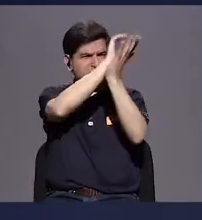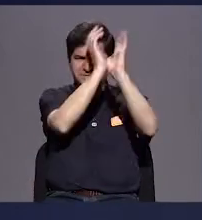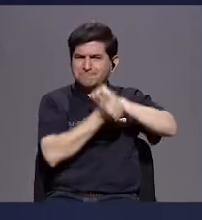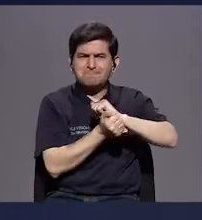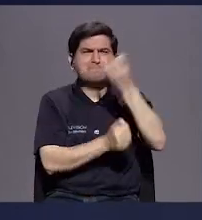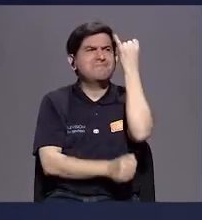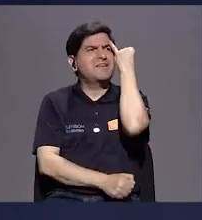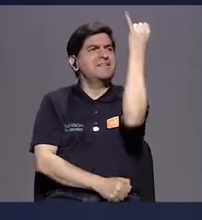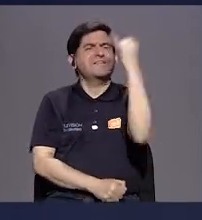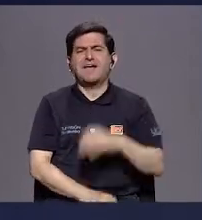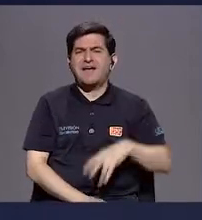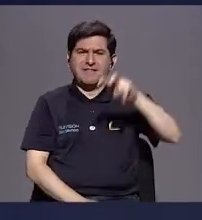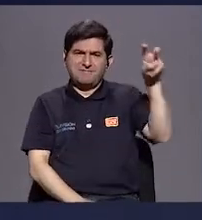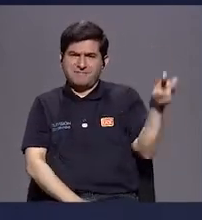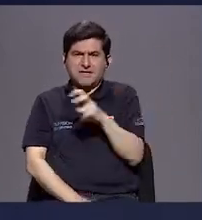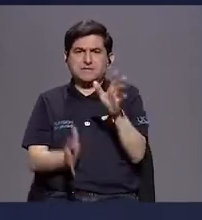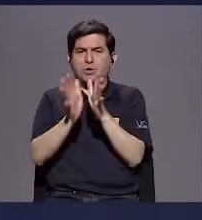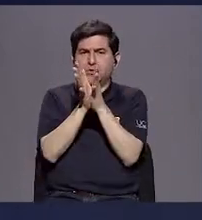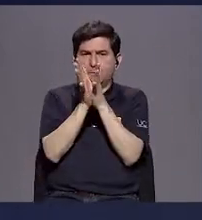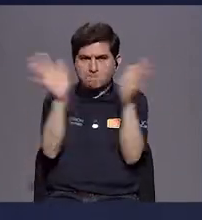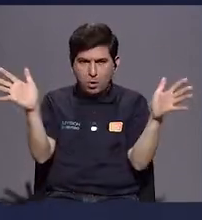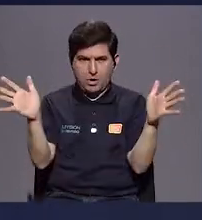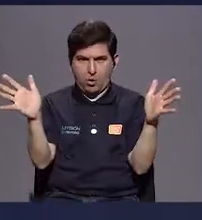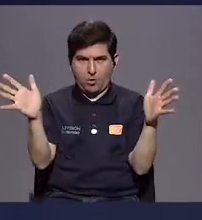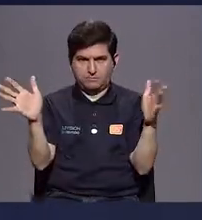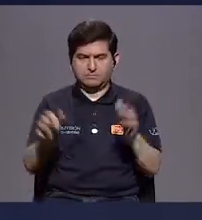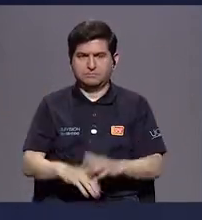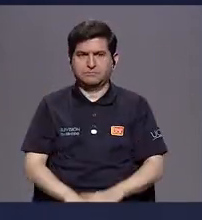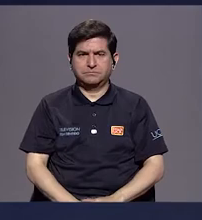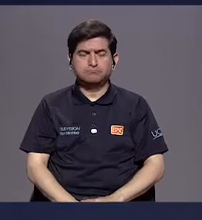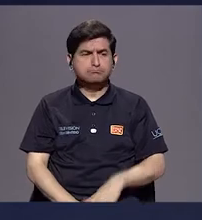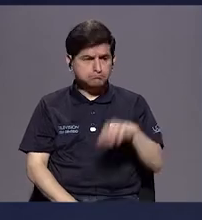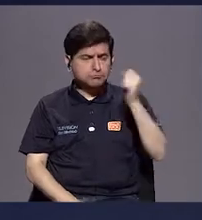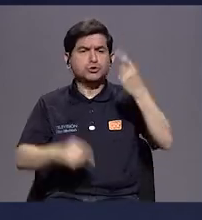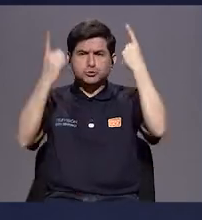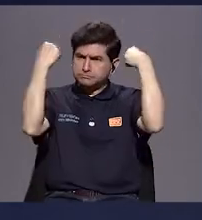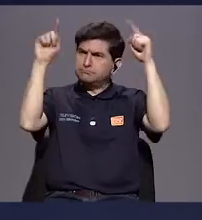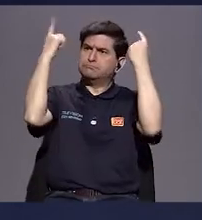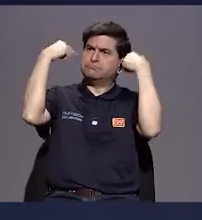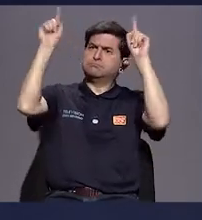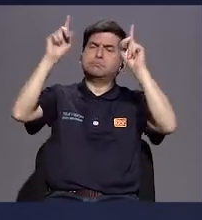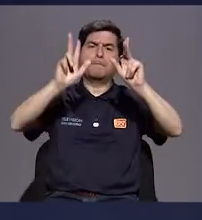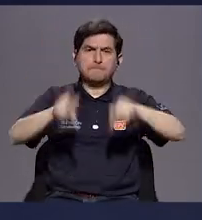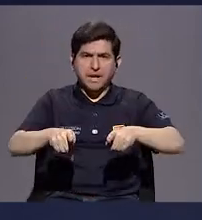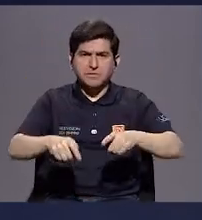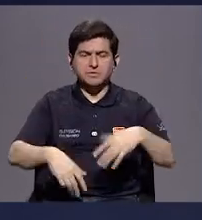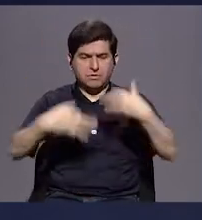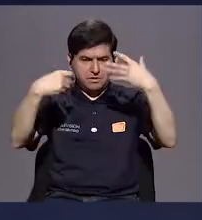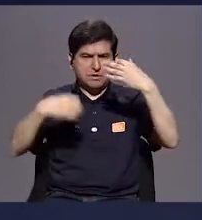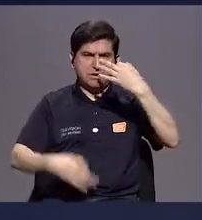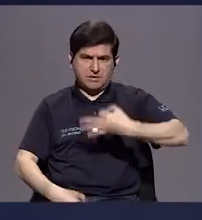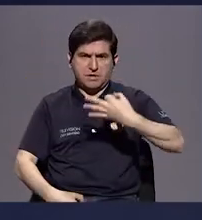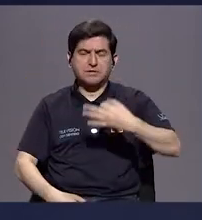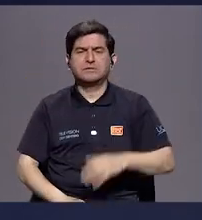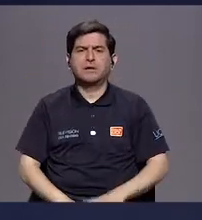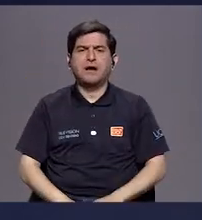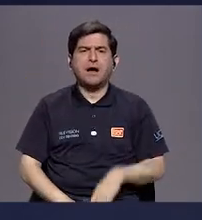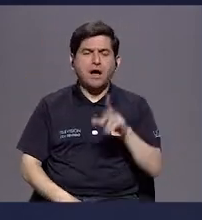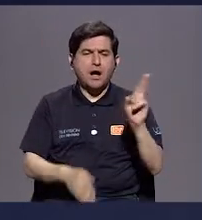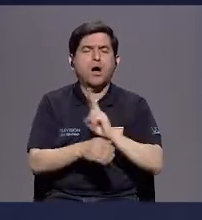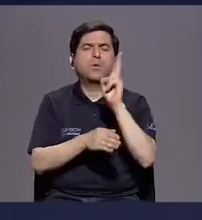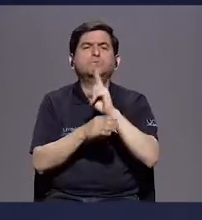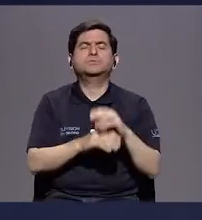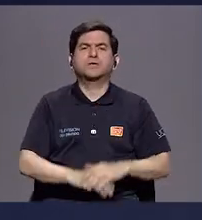cambiar aquí es el concepto del transporte público para que deberá sea tan efectivo que el ciudadano decida utilizarlo.